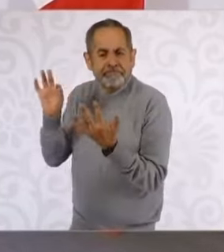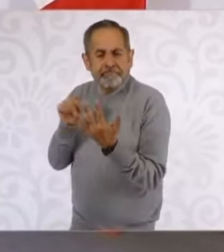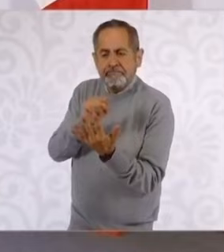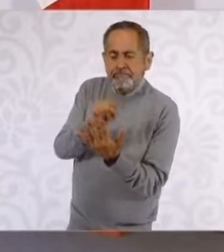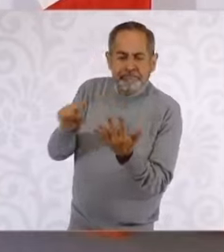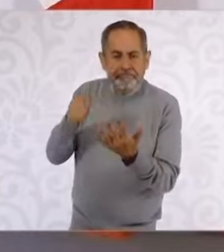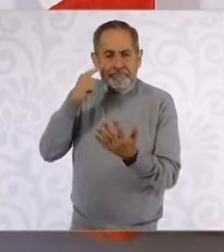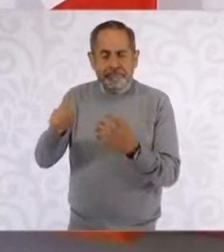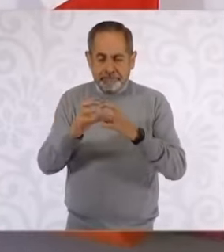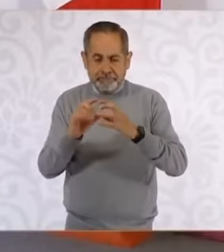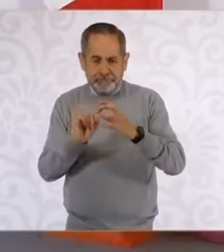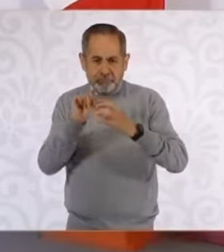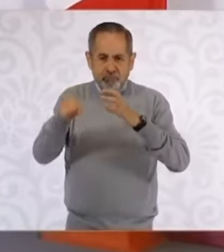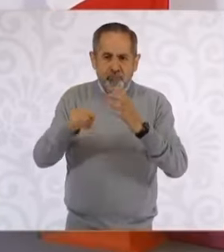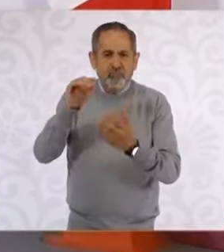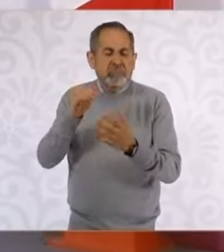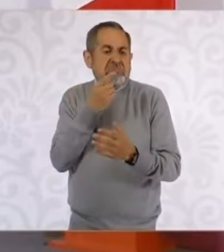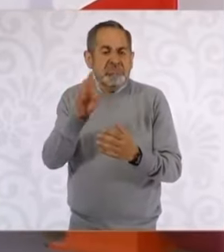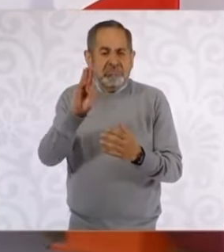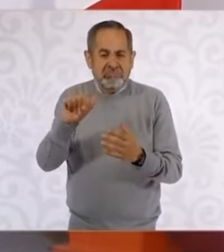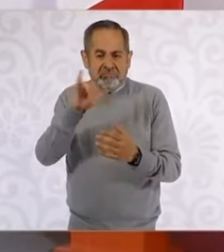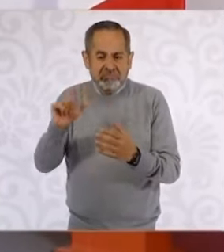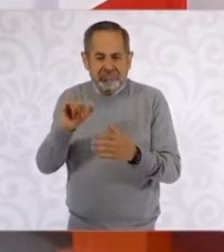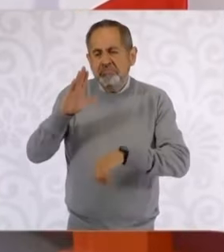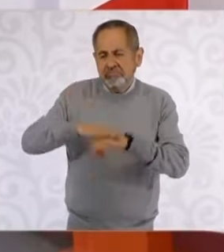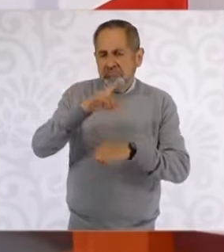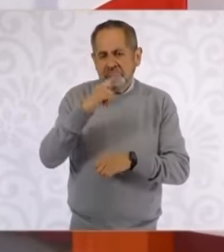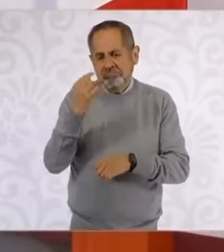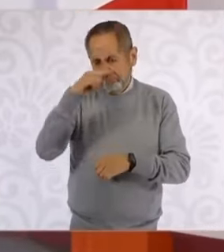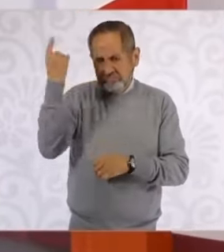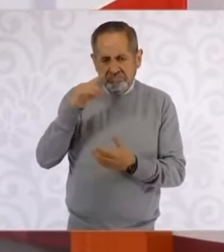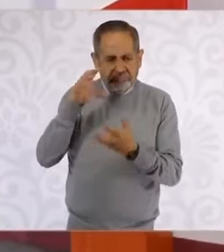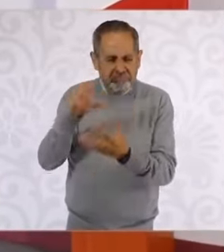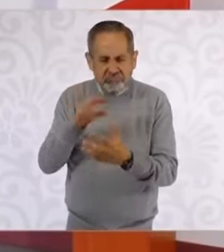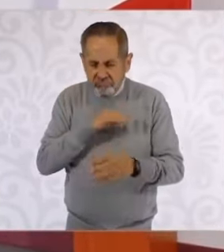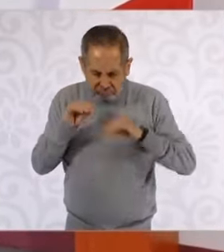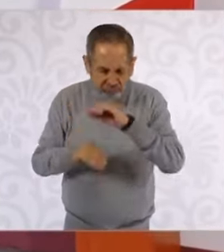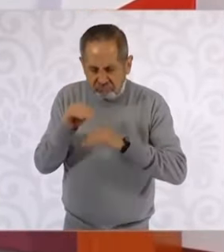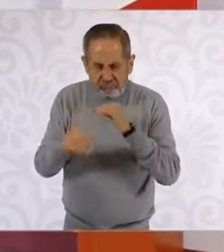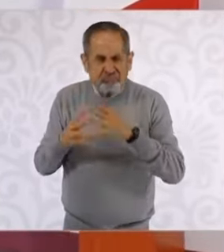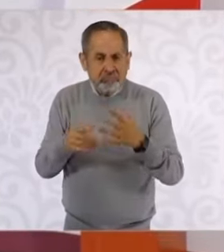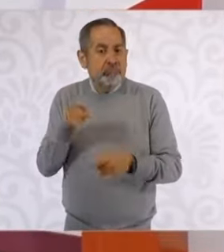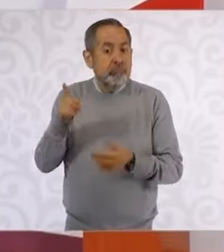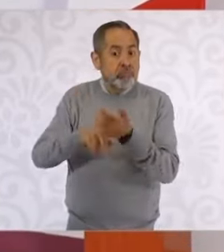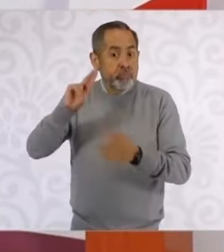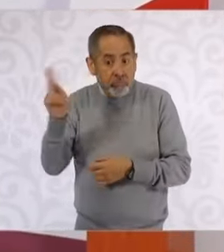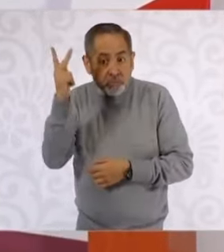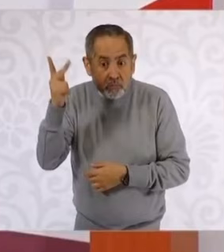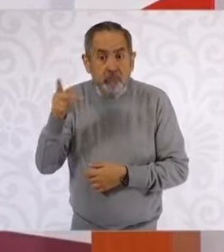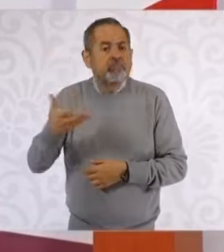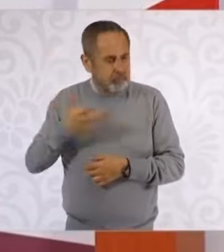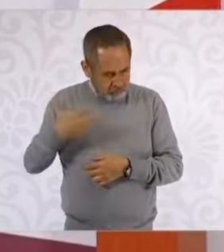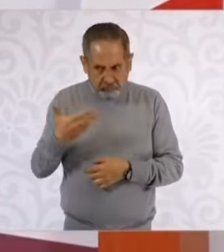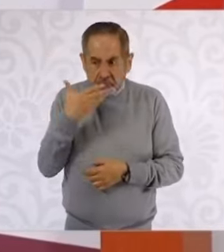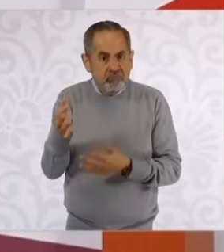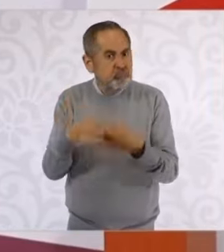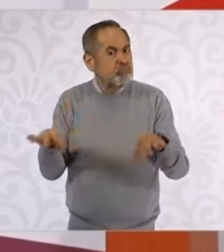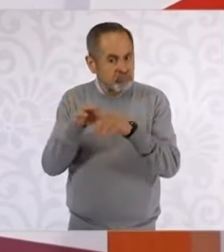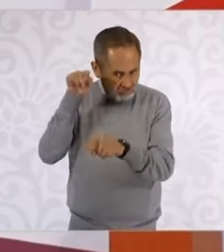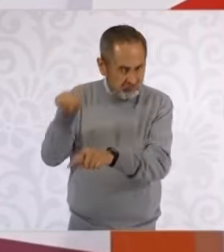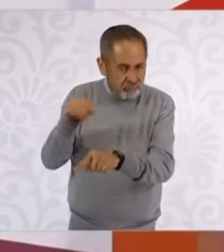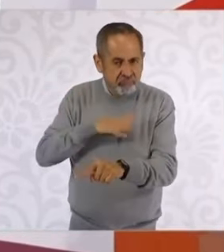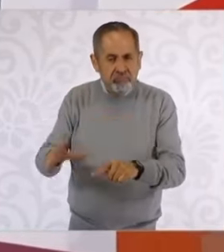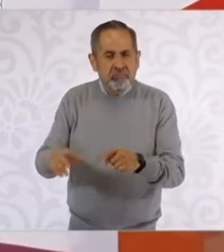Los satélites de órbita baja son más sencillos de desarrollar. Y ahí es donde el Politécnico, por ejemplo, tiene un desarrollo importante.